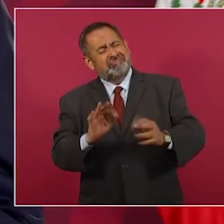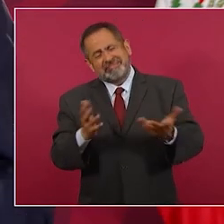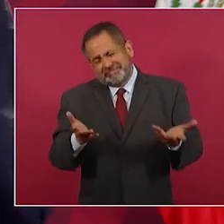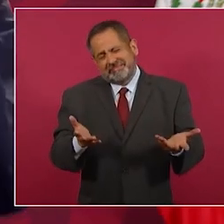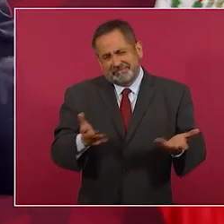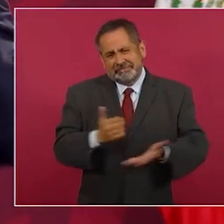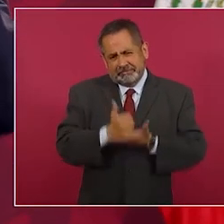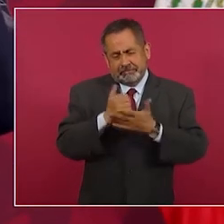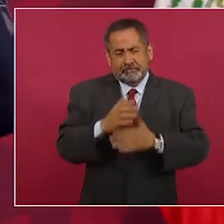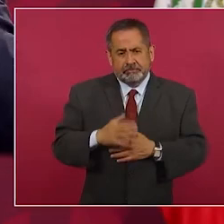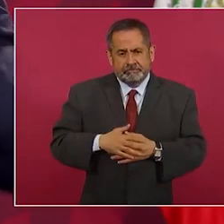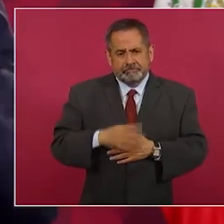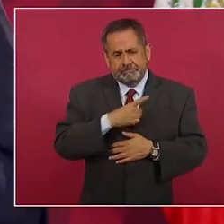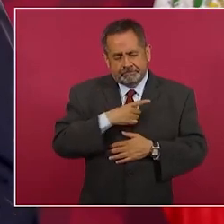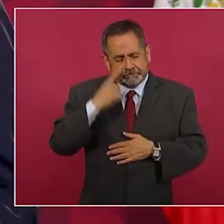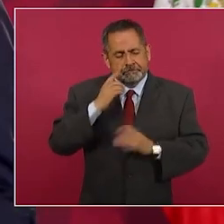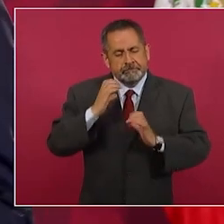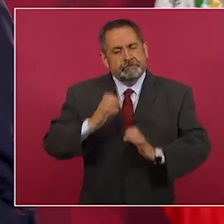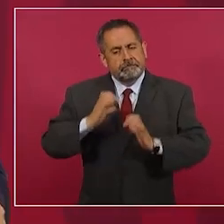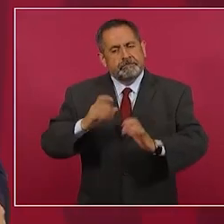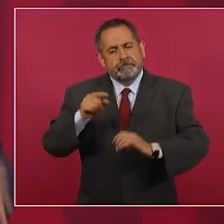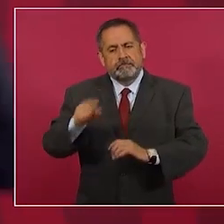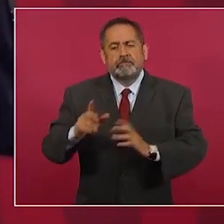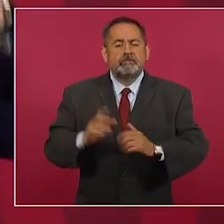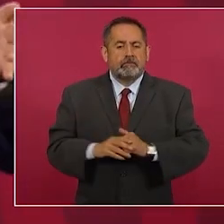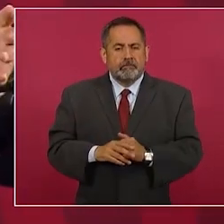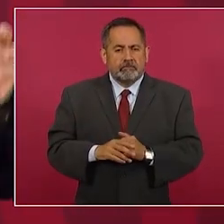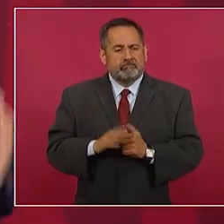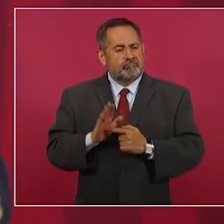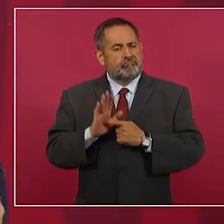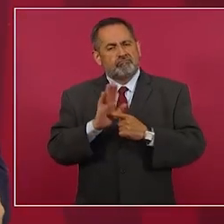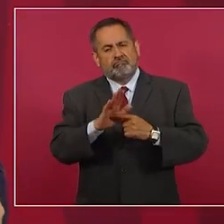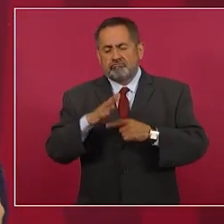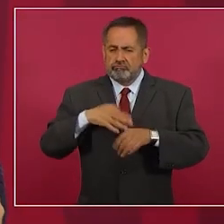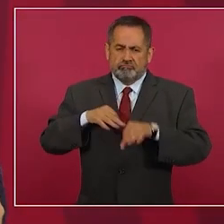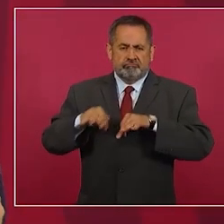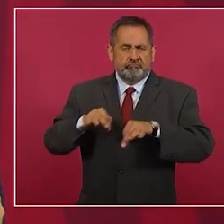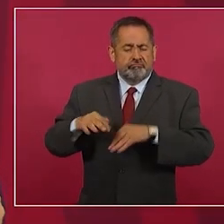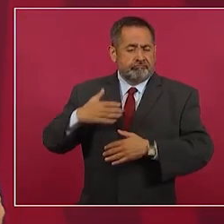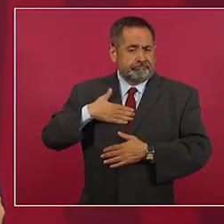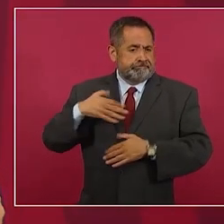entonces yo tengo que cuidar eso es parte de mi trabajo